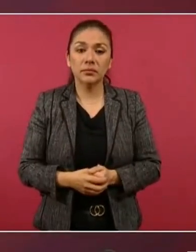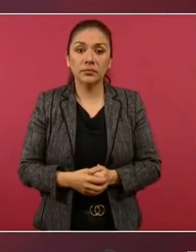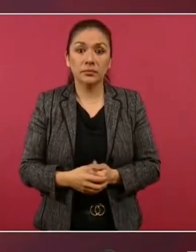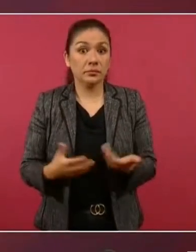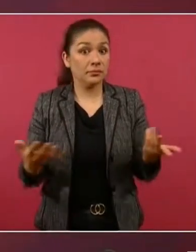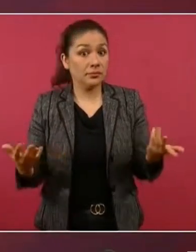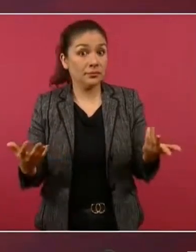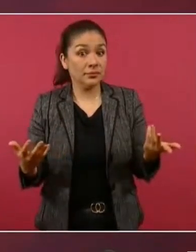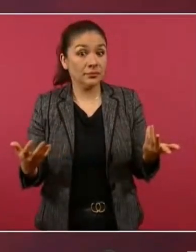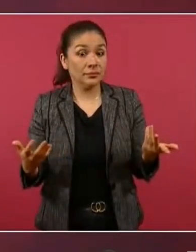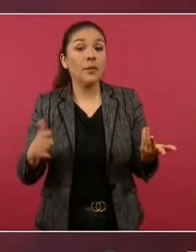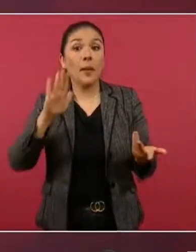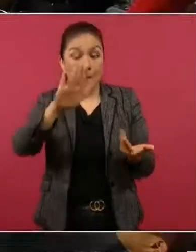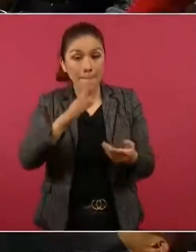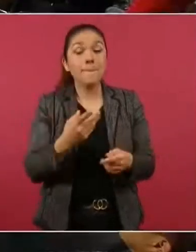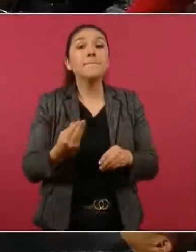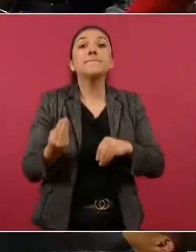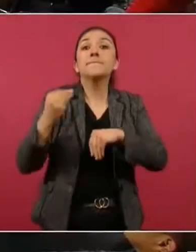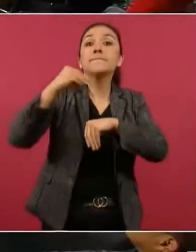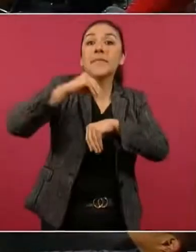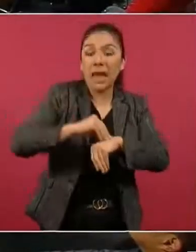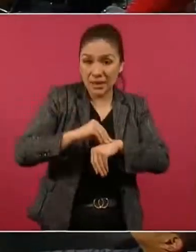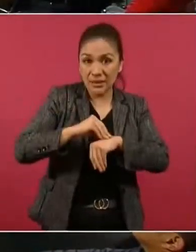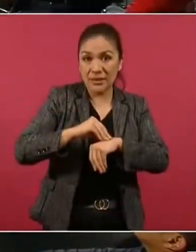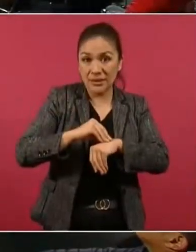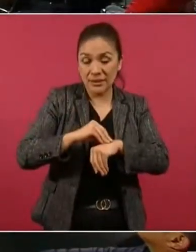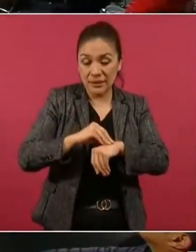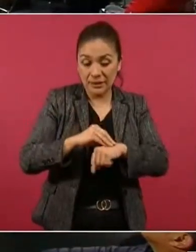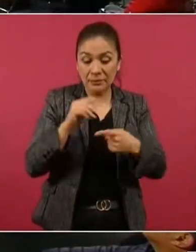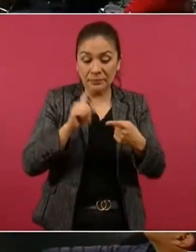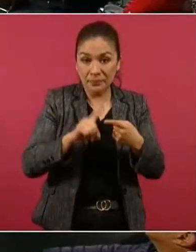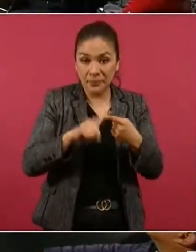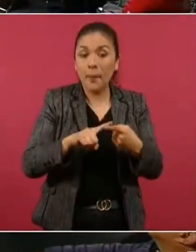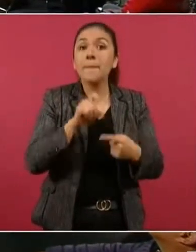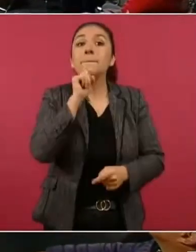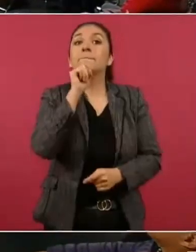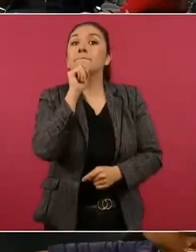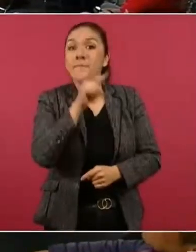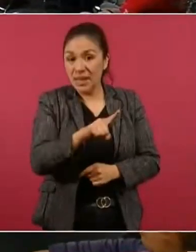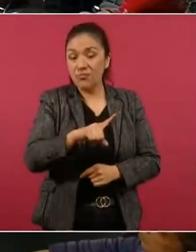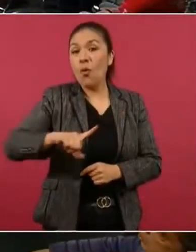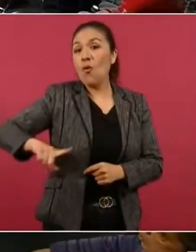Pero agréguenle que el mismo gobierno